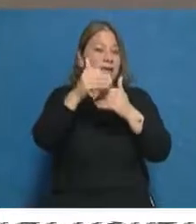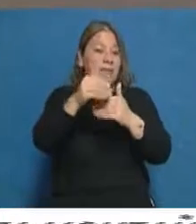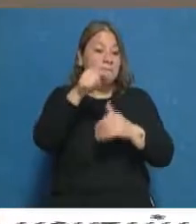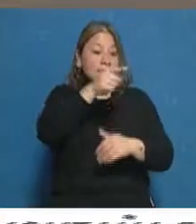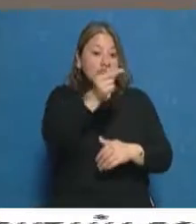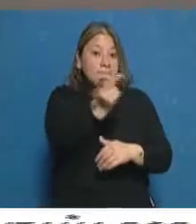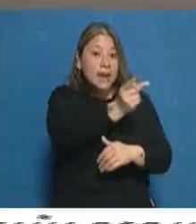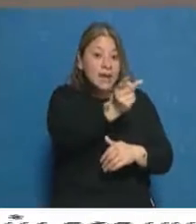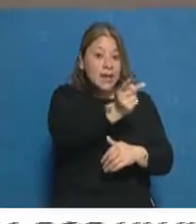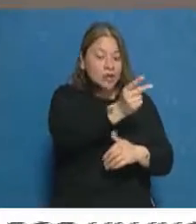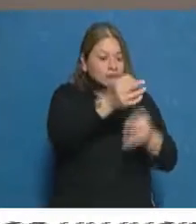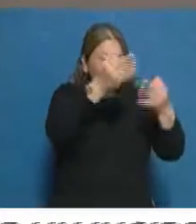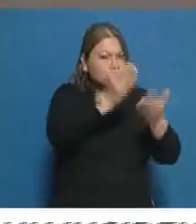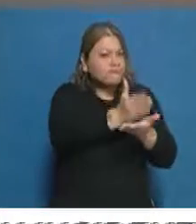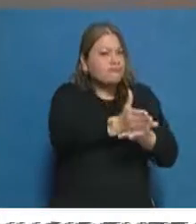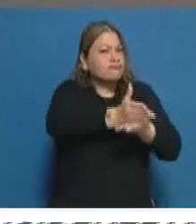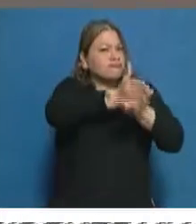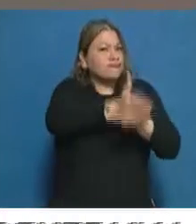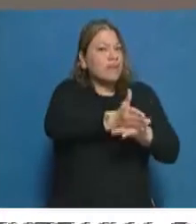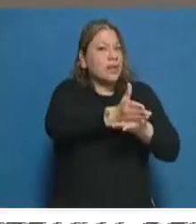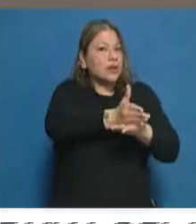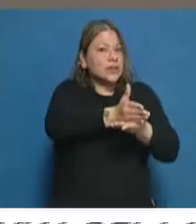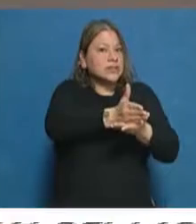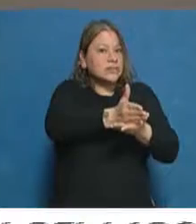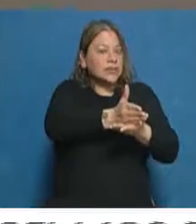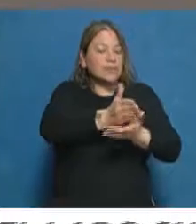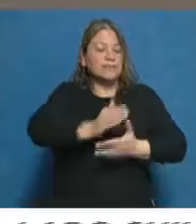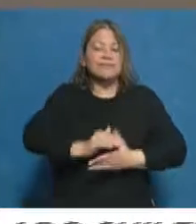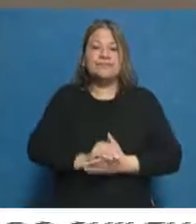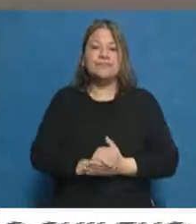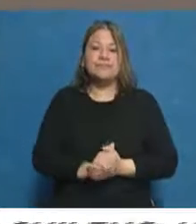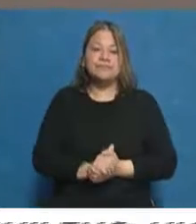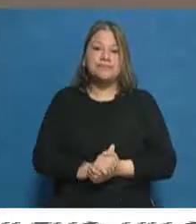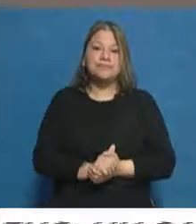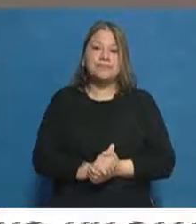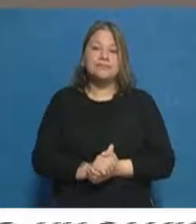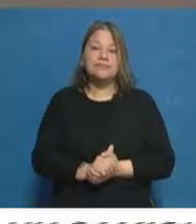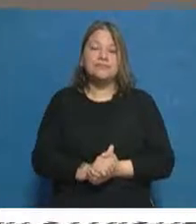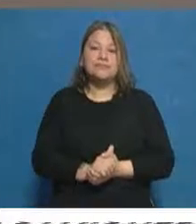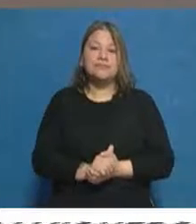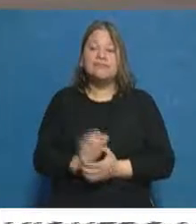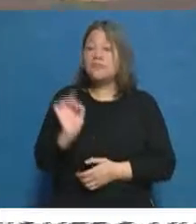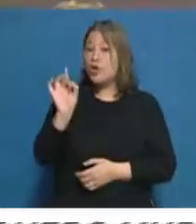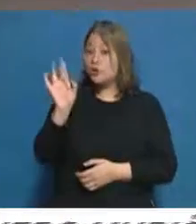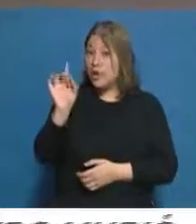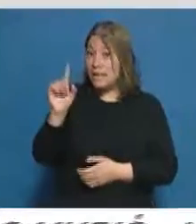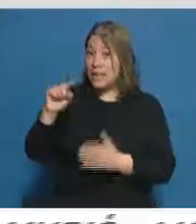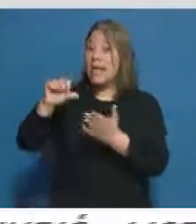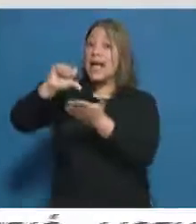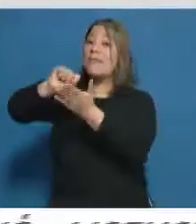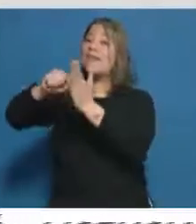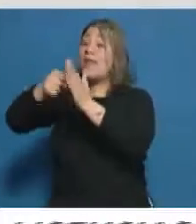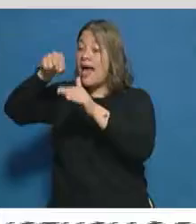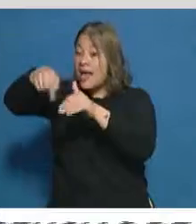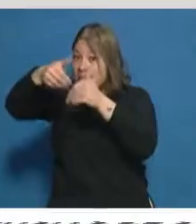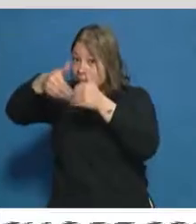específicamente será el endurecimiento del proceso. Será solo en Capital Federal. Sin